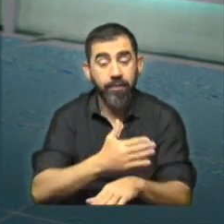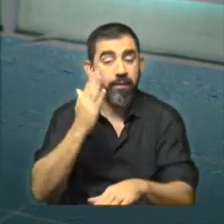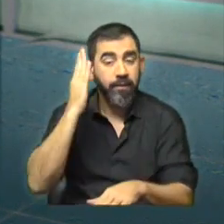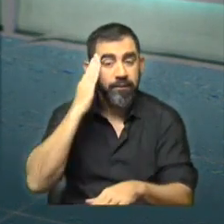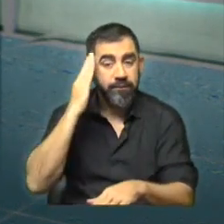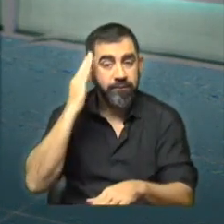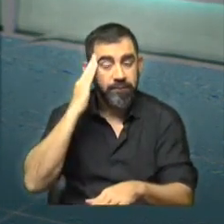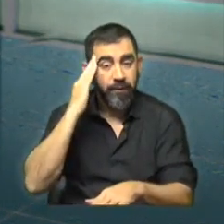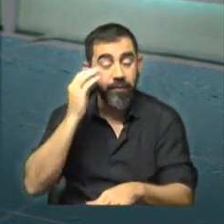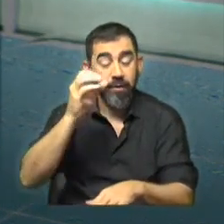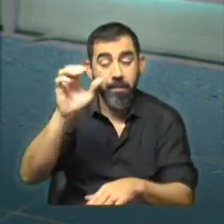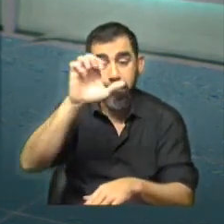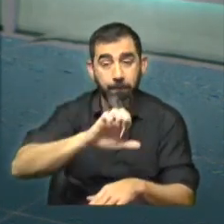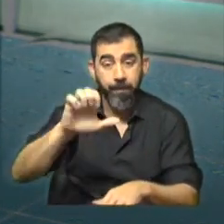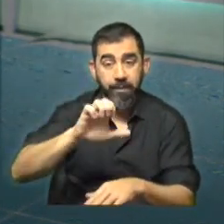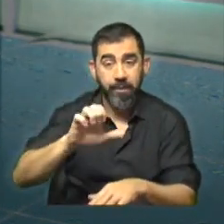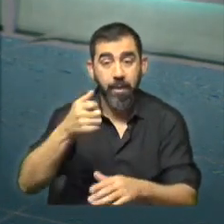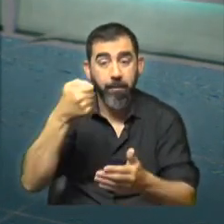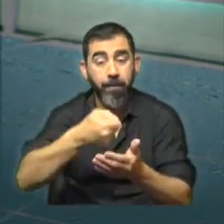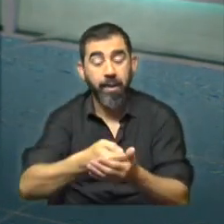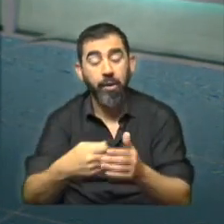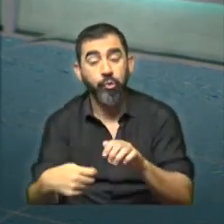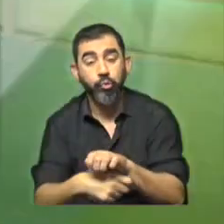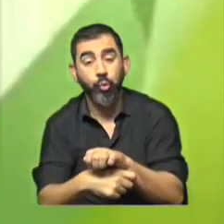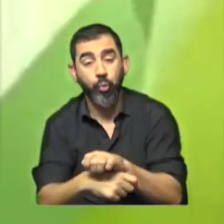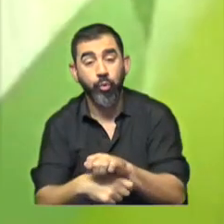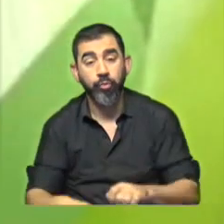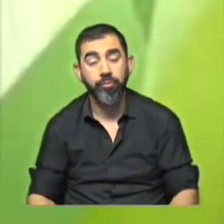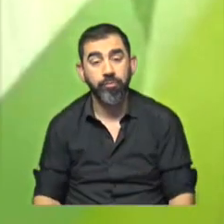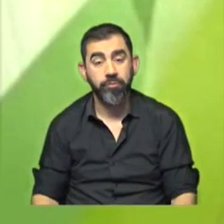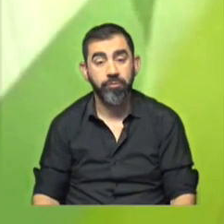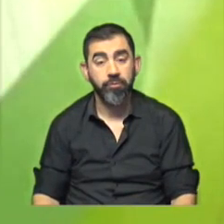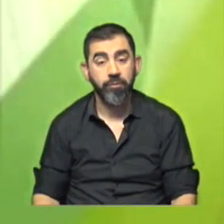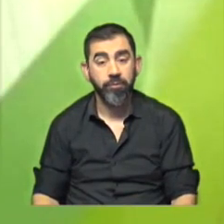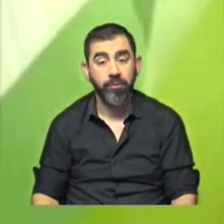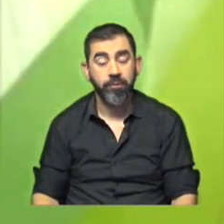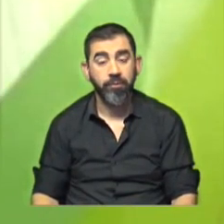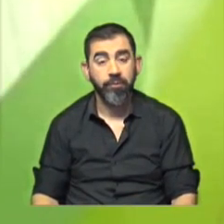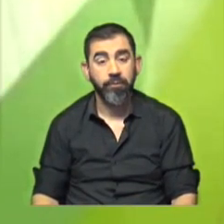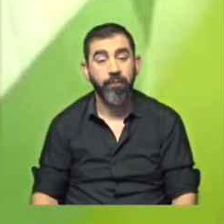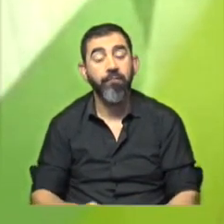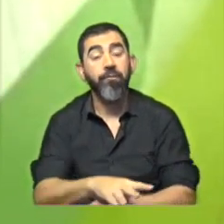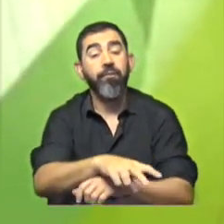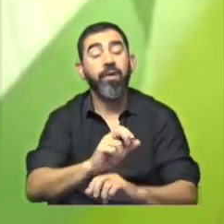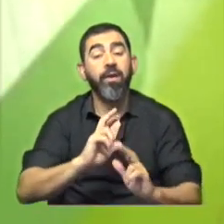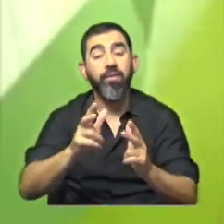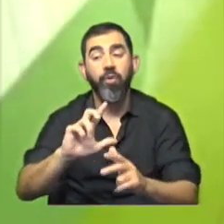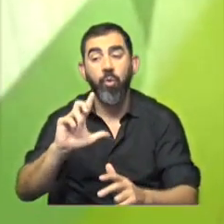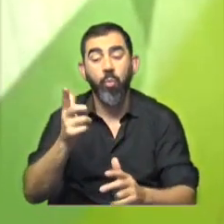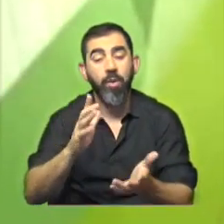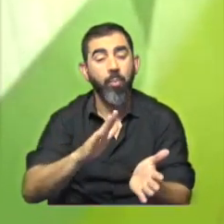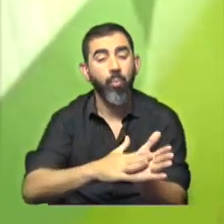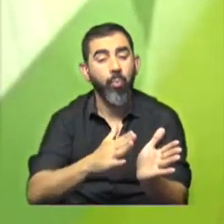públicamente que Odebrecht lo usaba para pagar sobornos. La Fiscalía entiende que no surgen elementos de